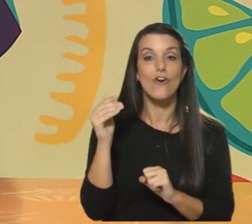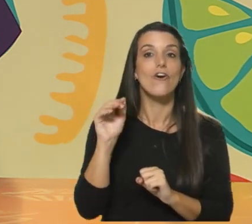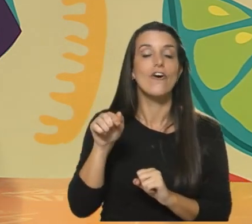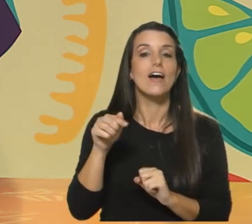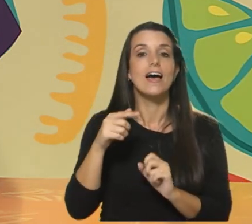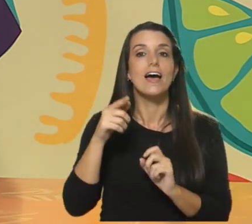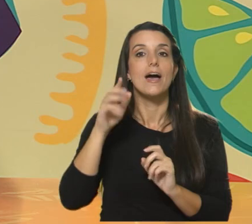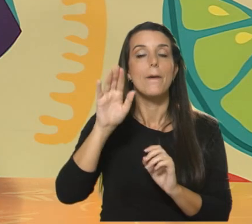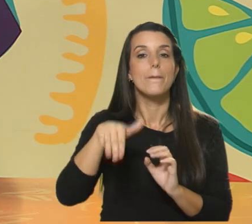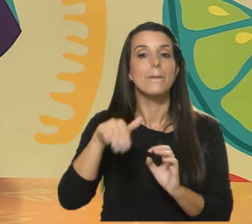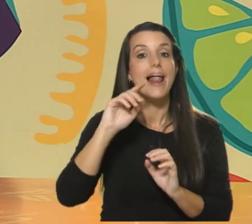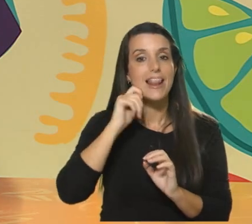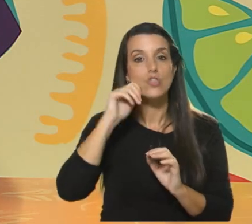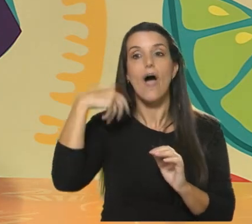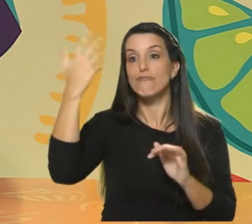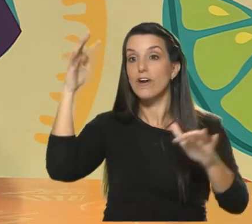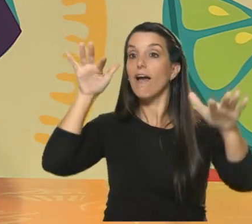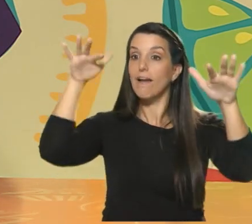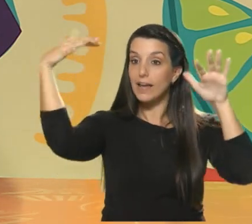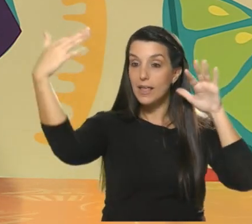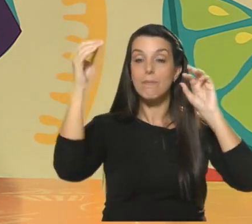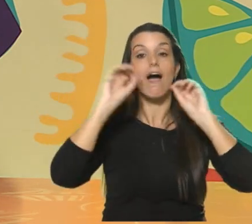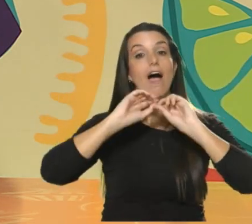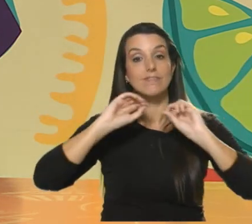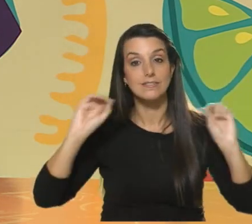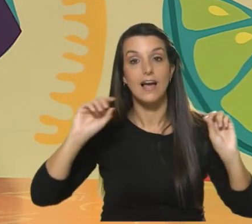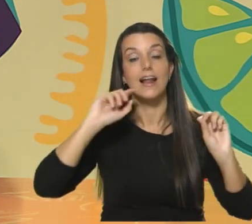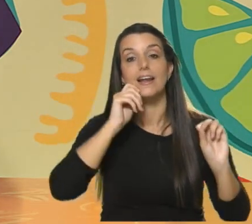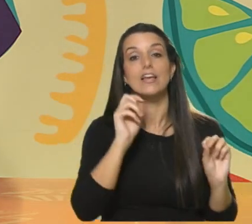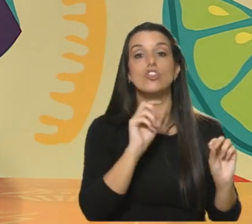la temperatura era bastante agradable. Recién nos consultamos, había entre 12 y 14 grados.